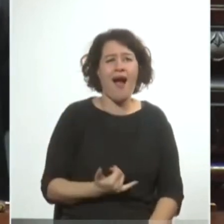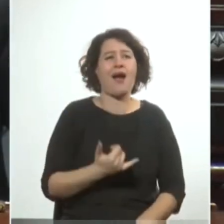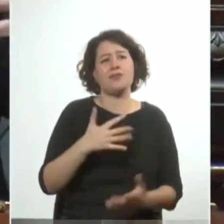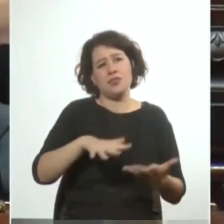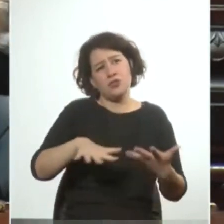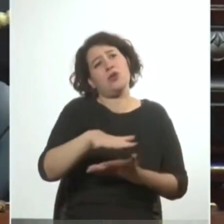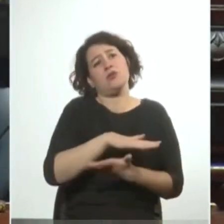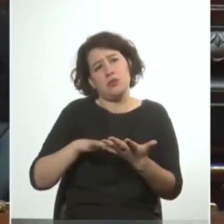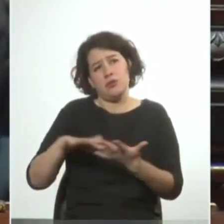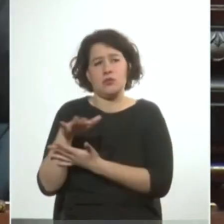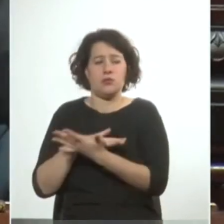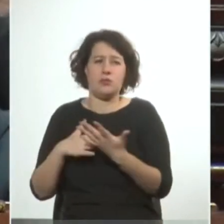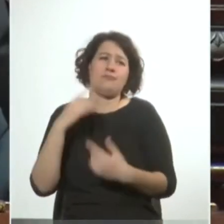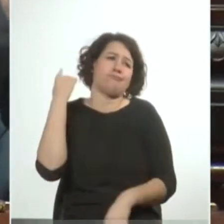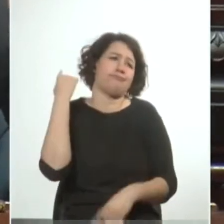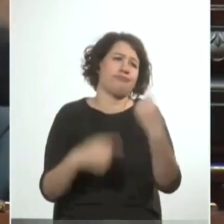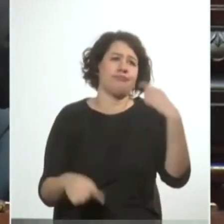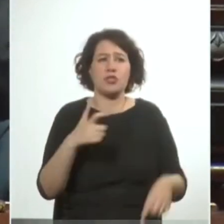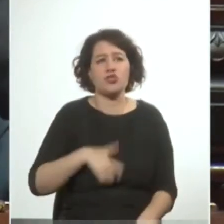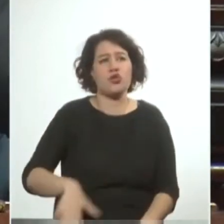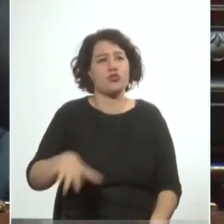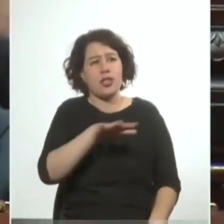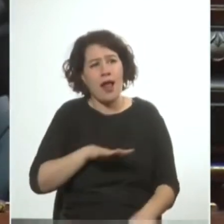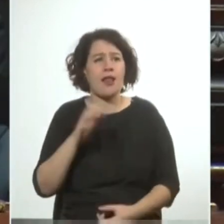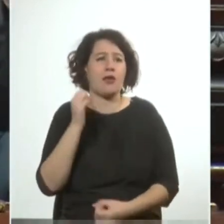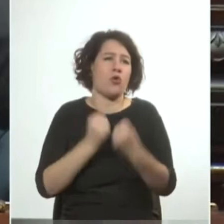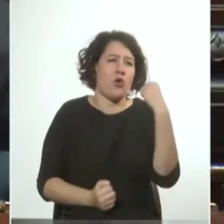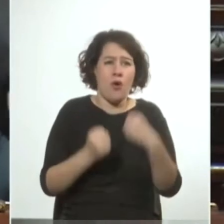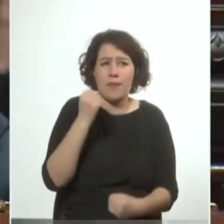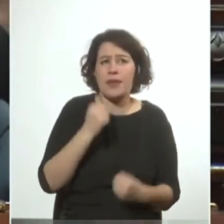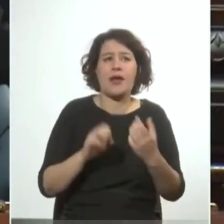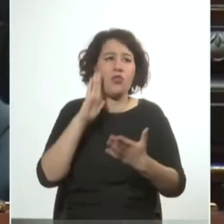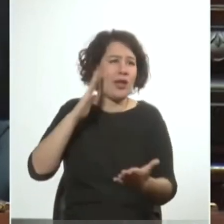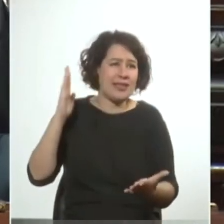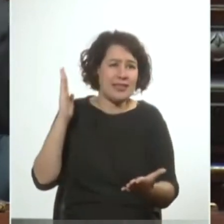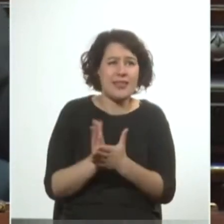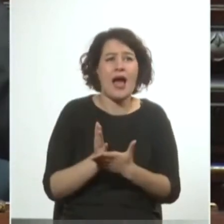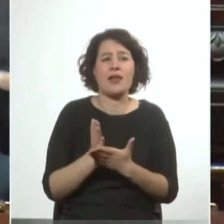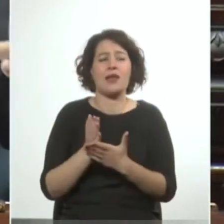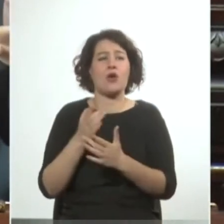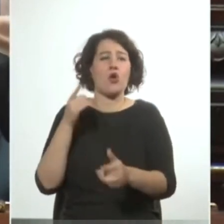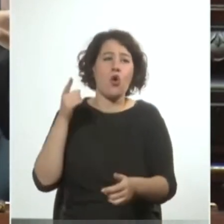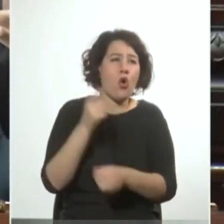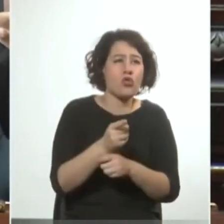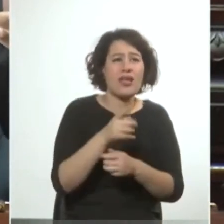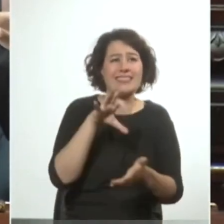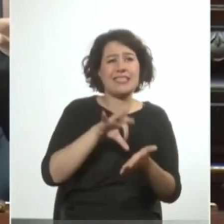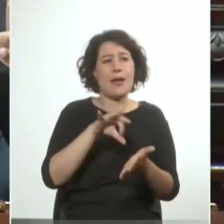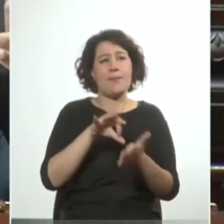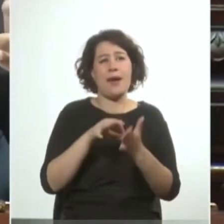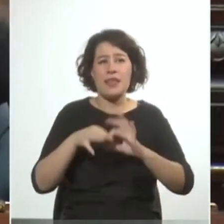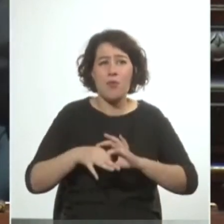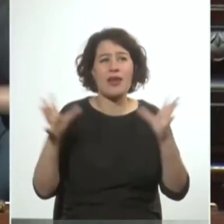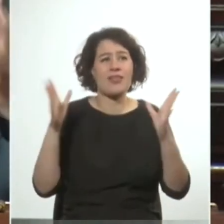circunstancias de todo tipo sociales económicos totalitarias atentatorias del sistema democrático de